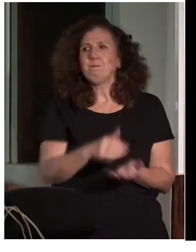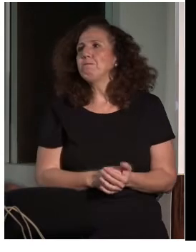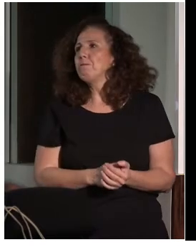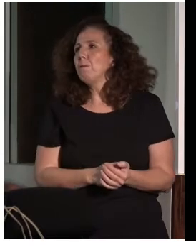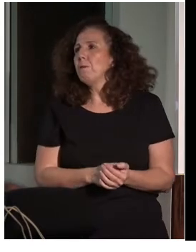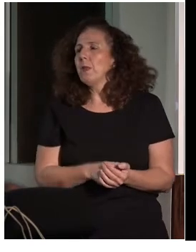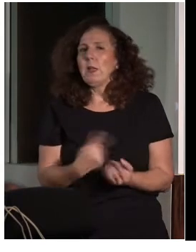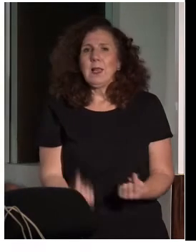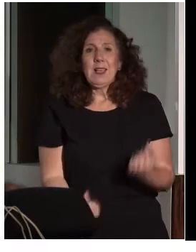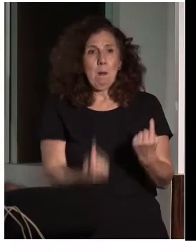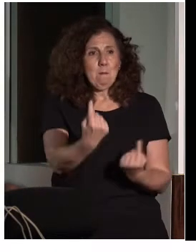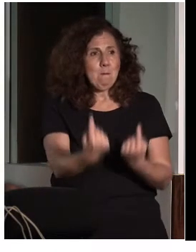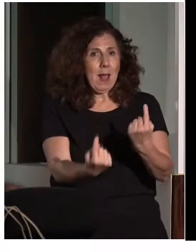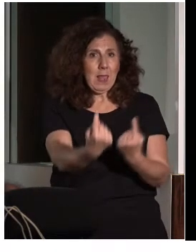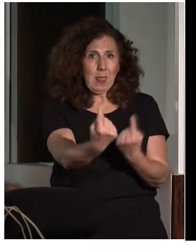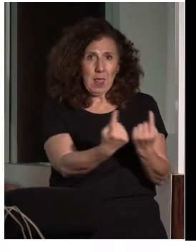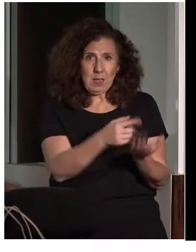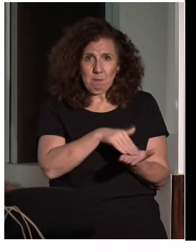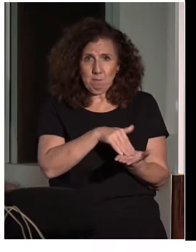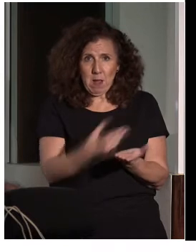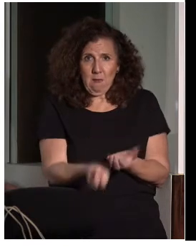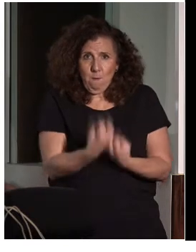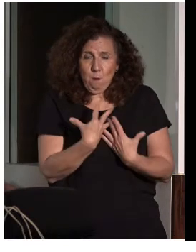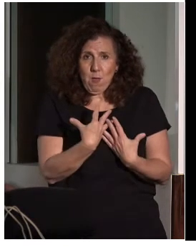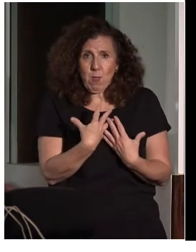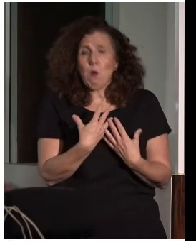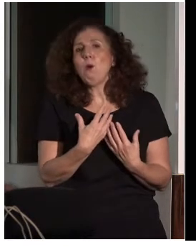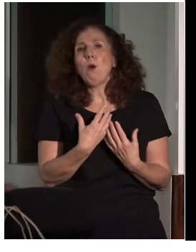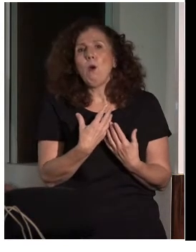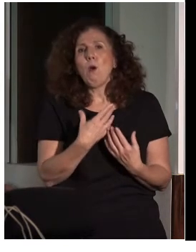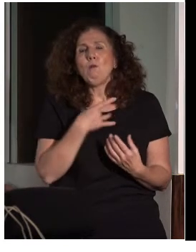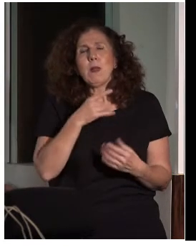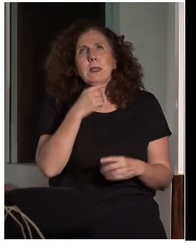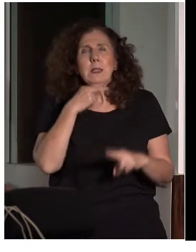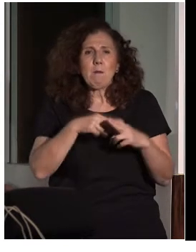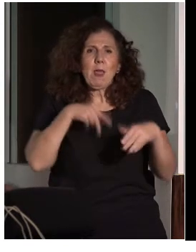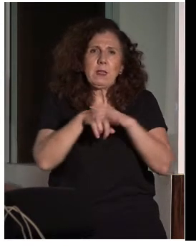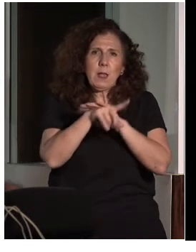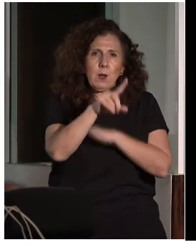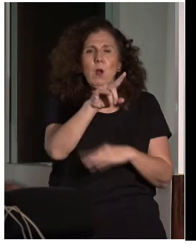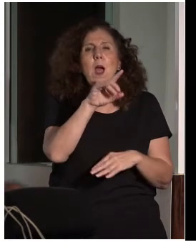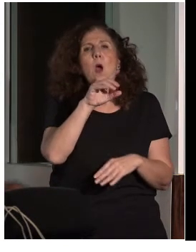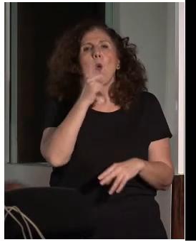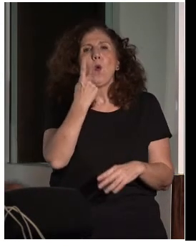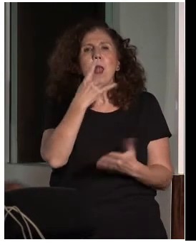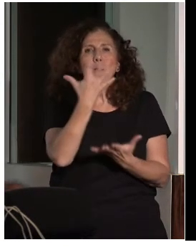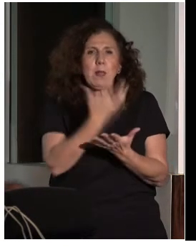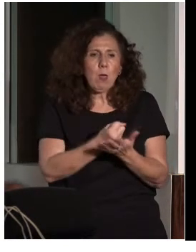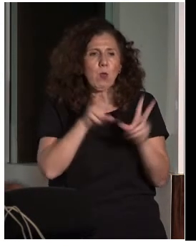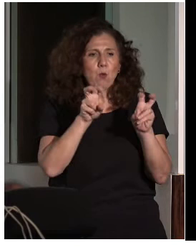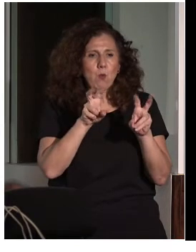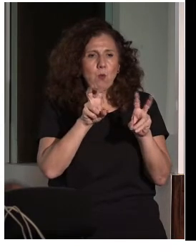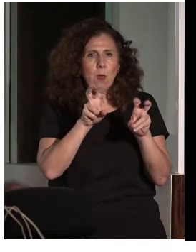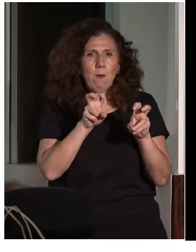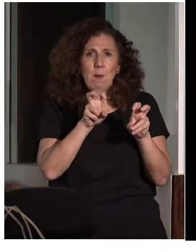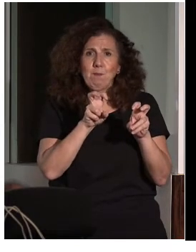Esas balizas también nos permiten, en el desarrollo de una aplicación que se llama Amuse, es una aplicación